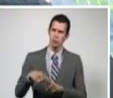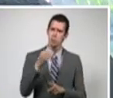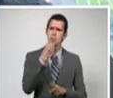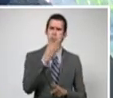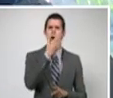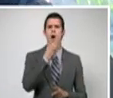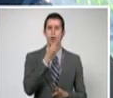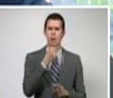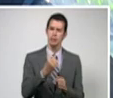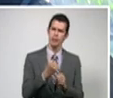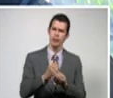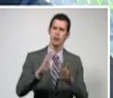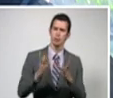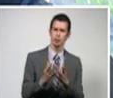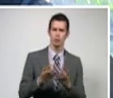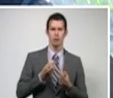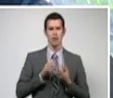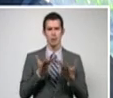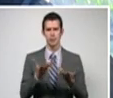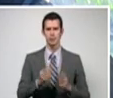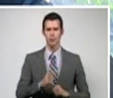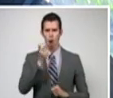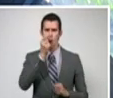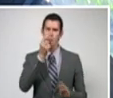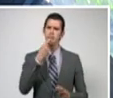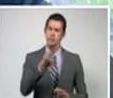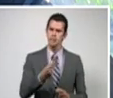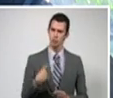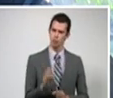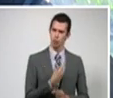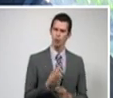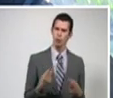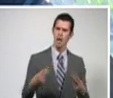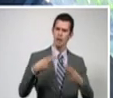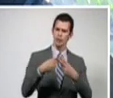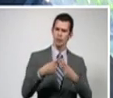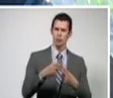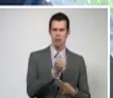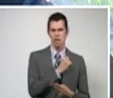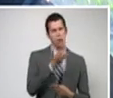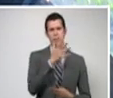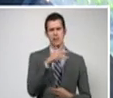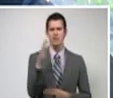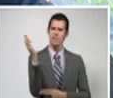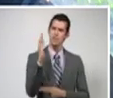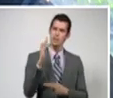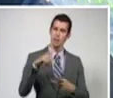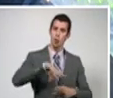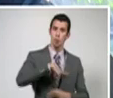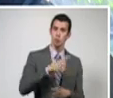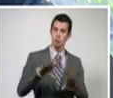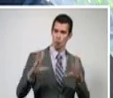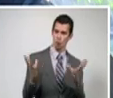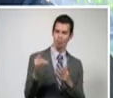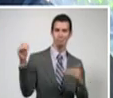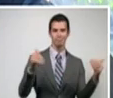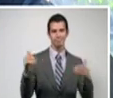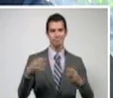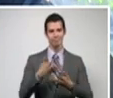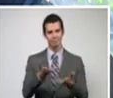celebración, como una verdadera fiesta de la cultura cubana y en esta ocasión